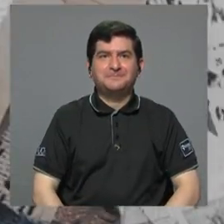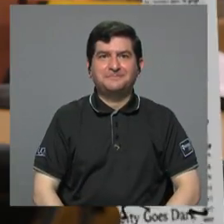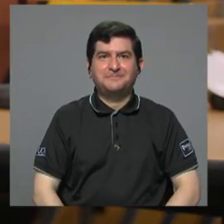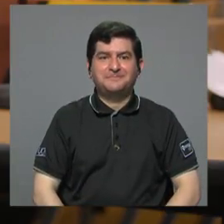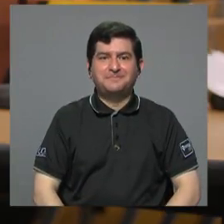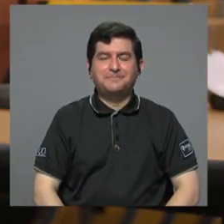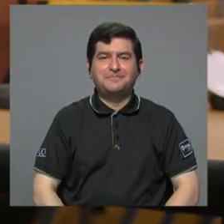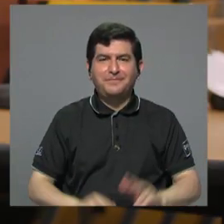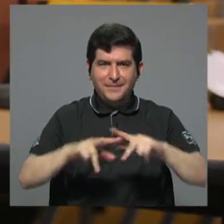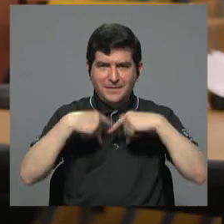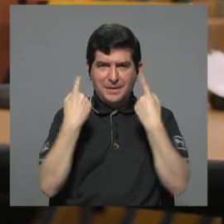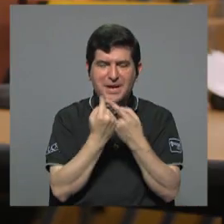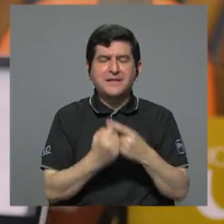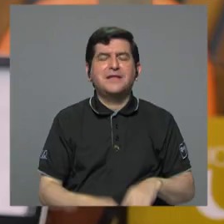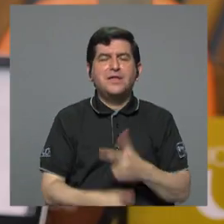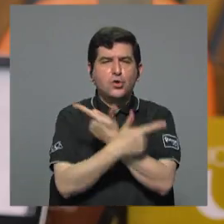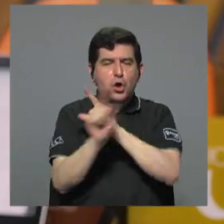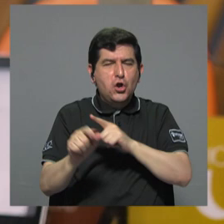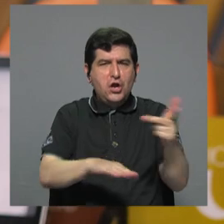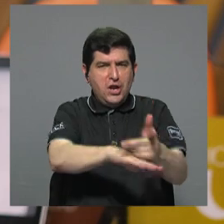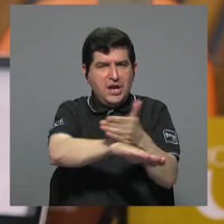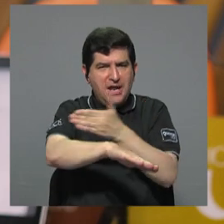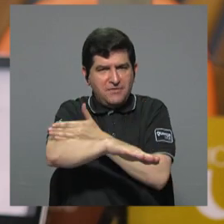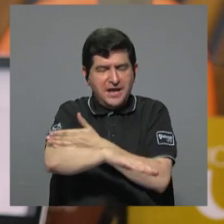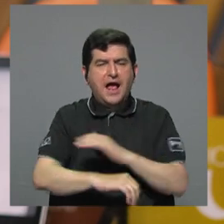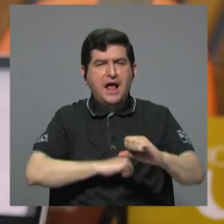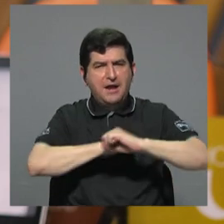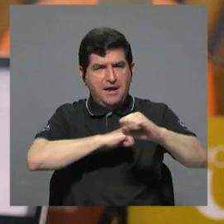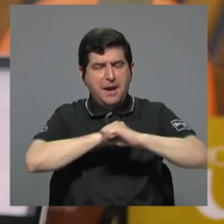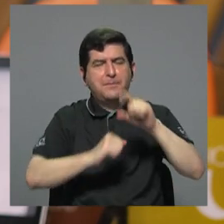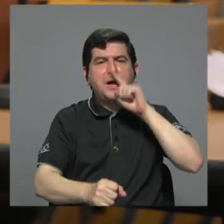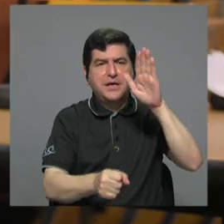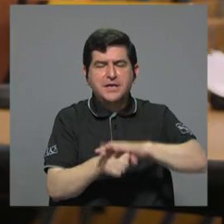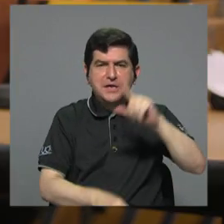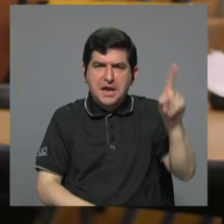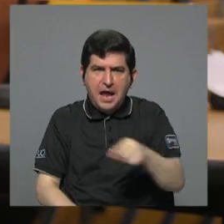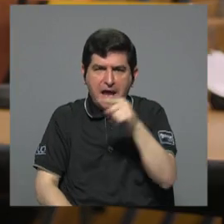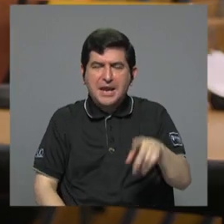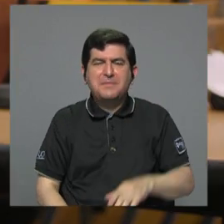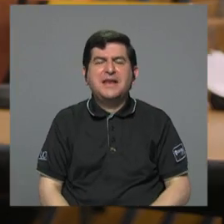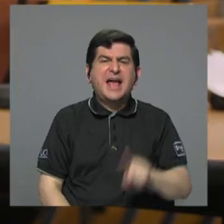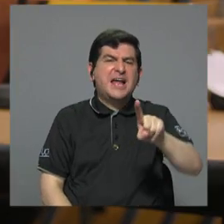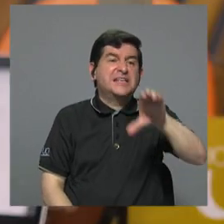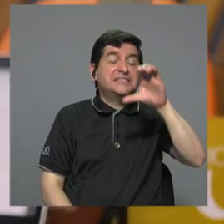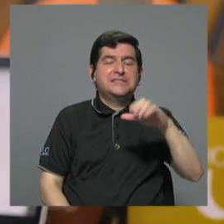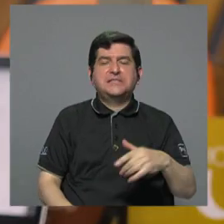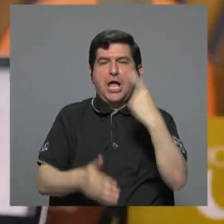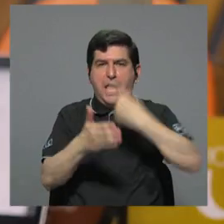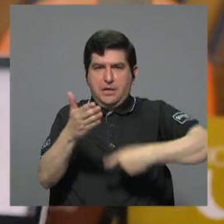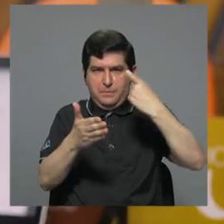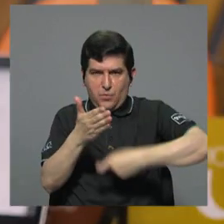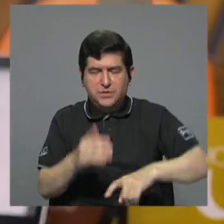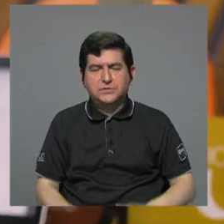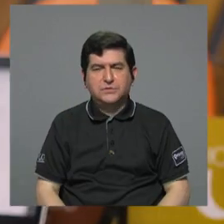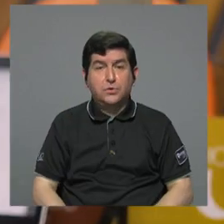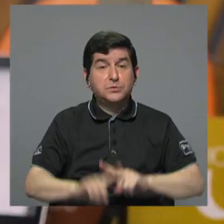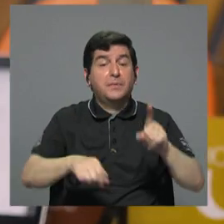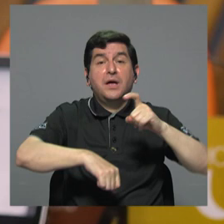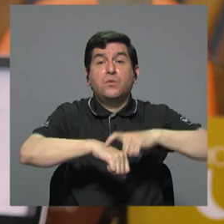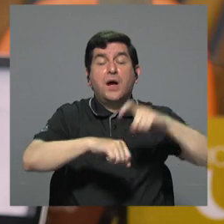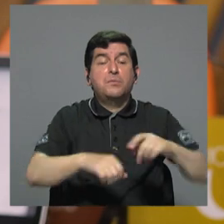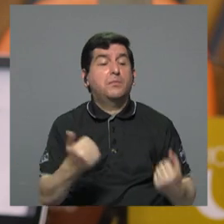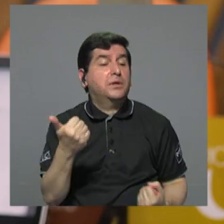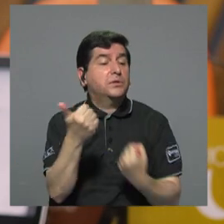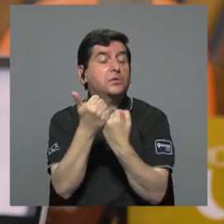el partido liberal progresista sostiene su campaña en la promesa de eliminar casi un centenar de impuestos aún así a la hora de